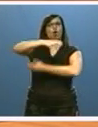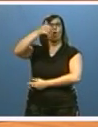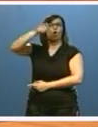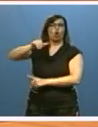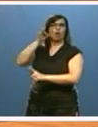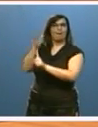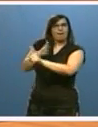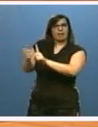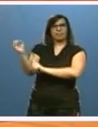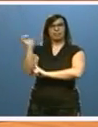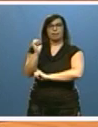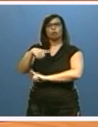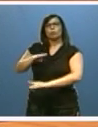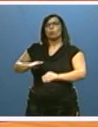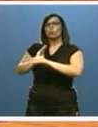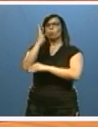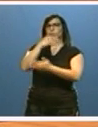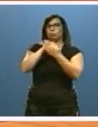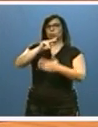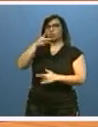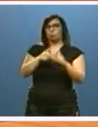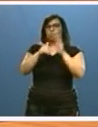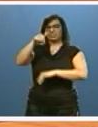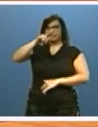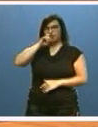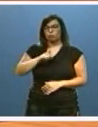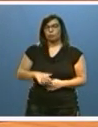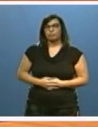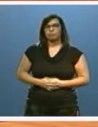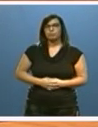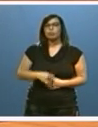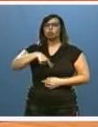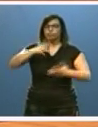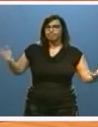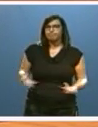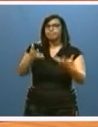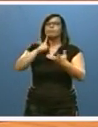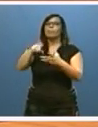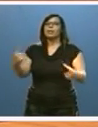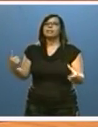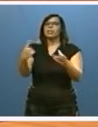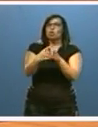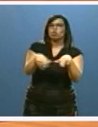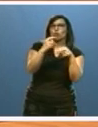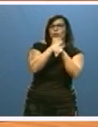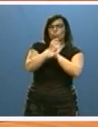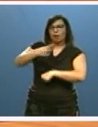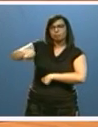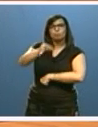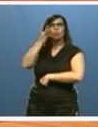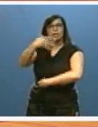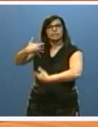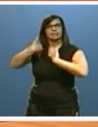destinamos más de 4 millones de euros en 2016. Estamos comentando asimismo la inserción sociolaboral de las víctimas